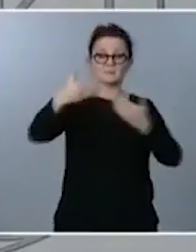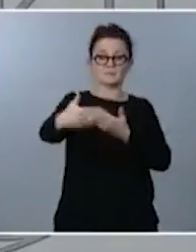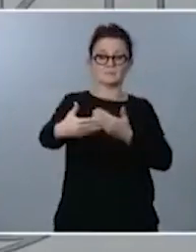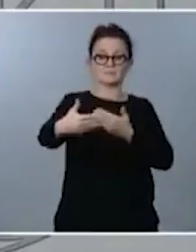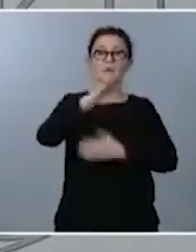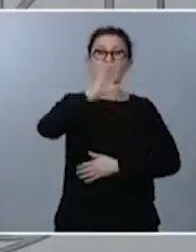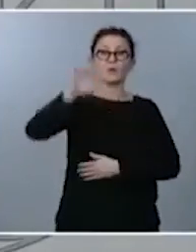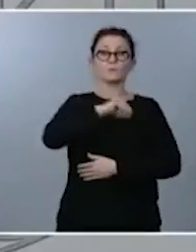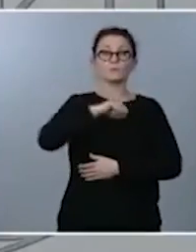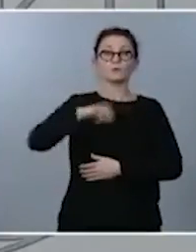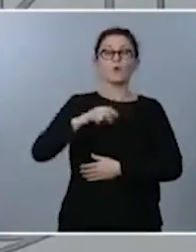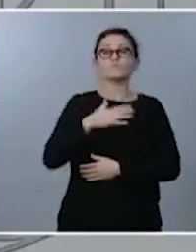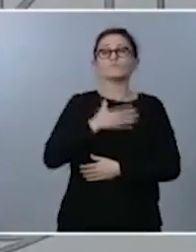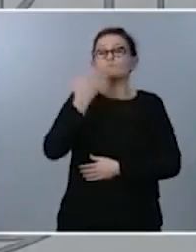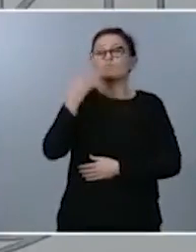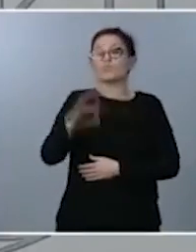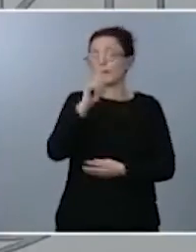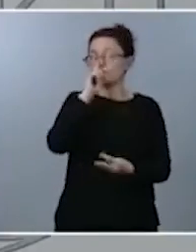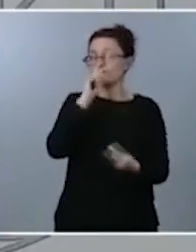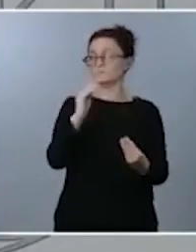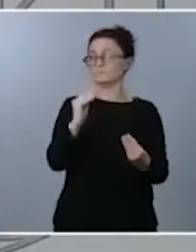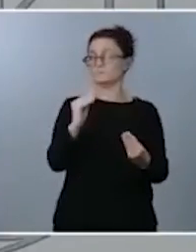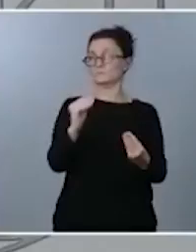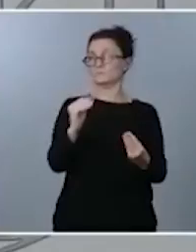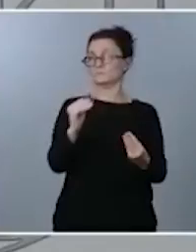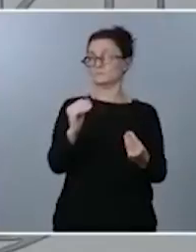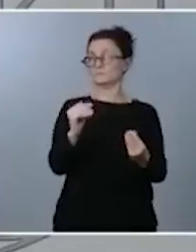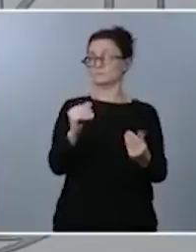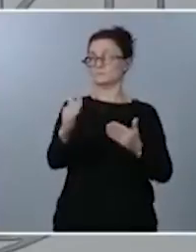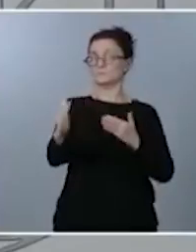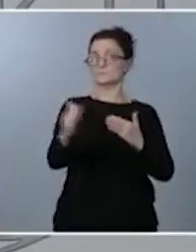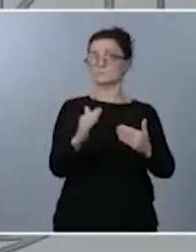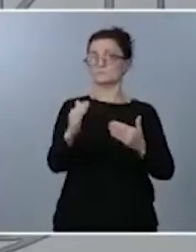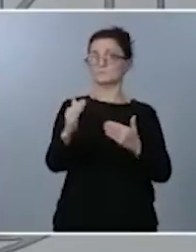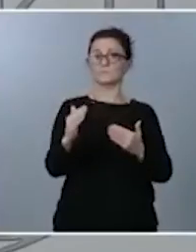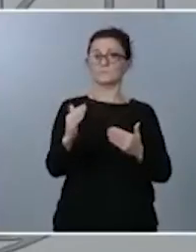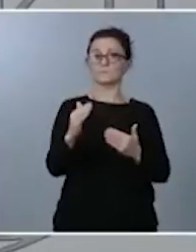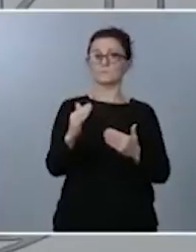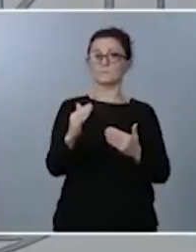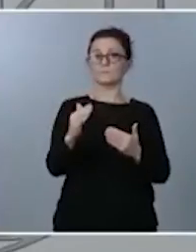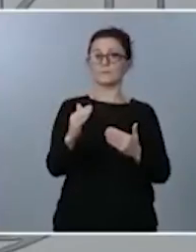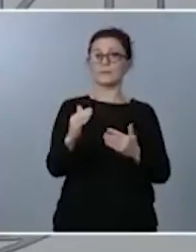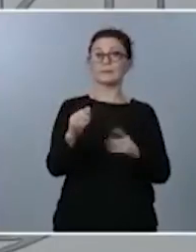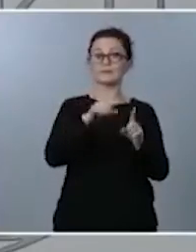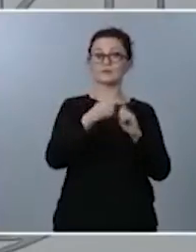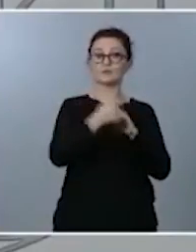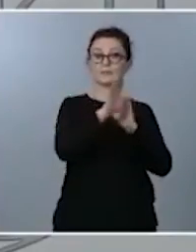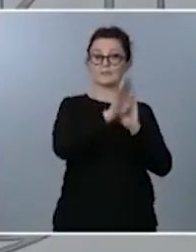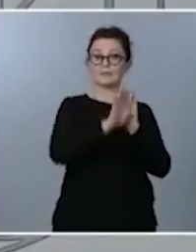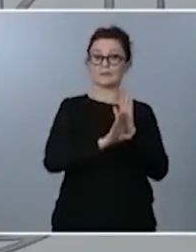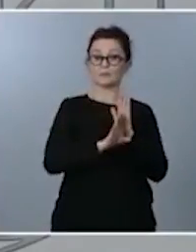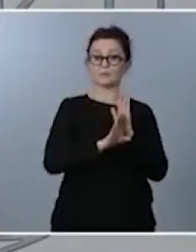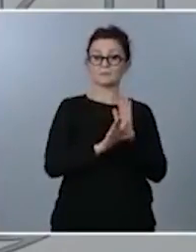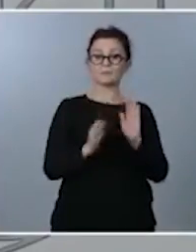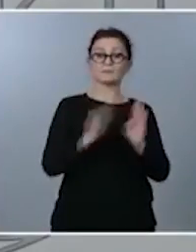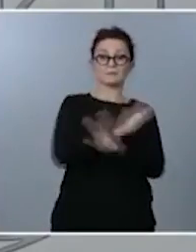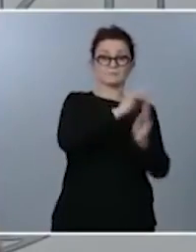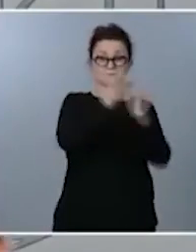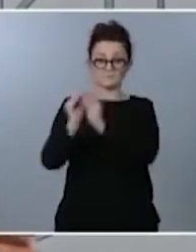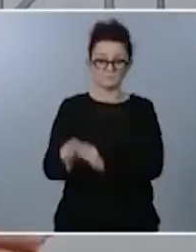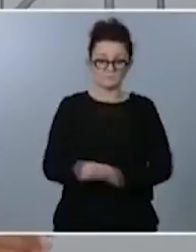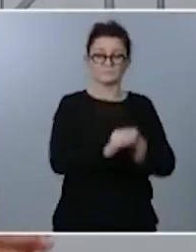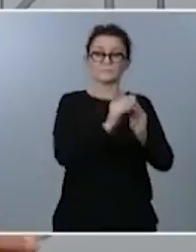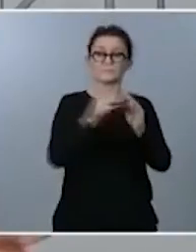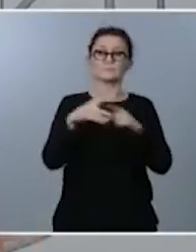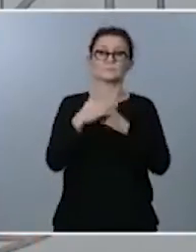puedan tener una cierta previsibilidad en el manejo de las indicaciones que por otra parte se consensuarán en el marco del Consejo